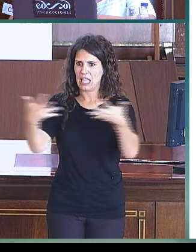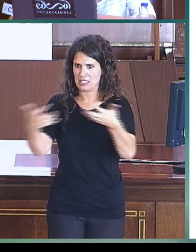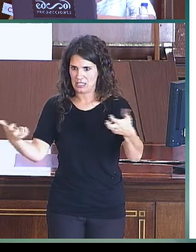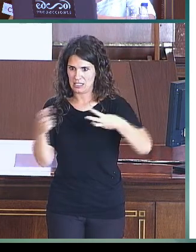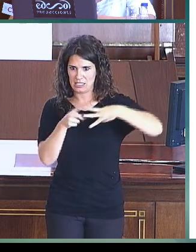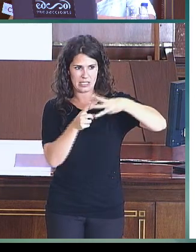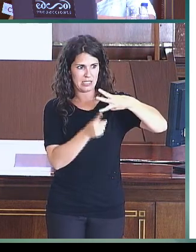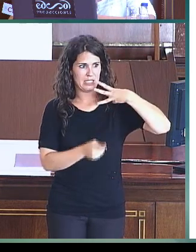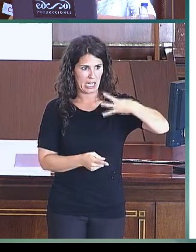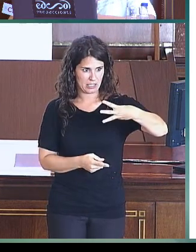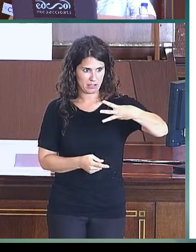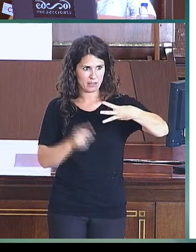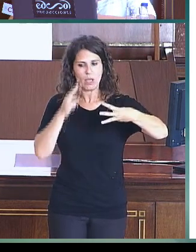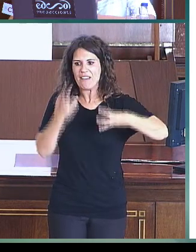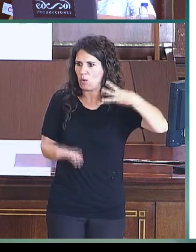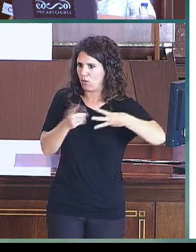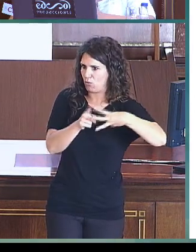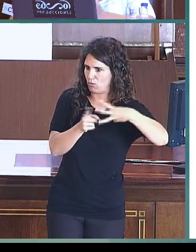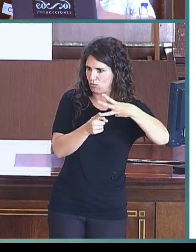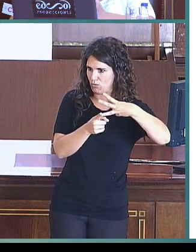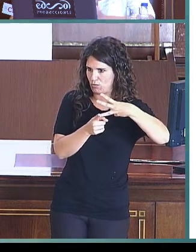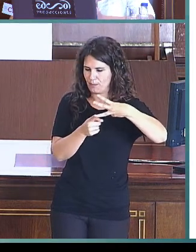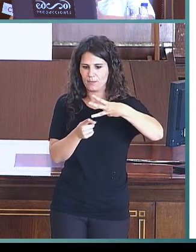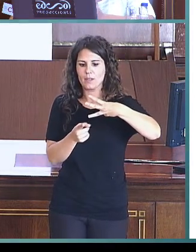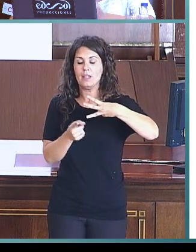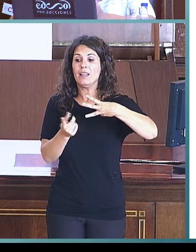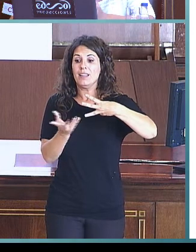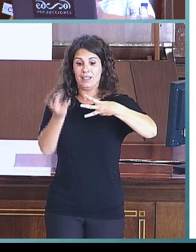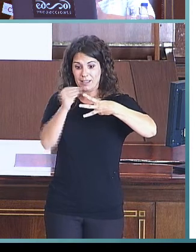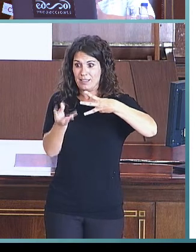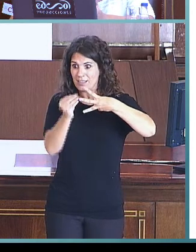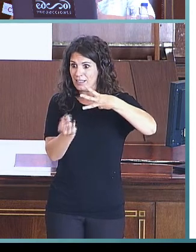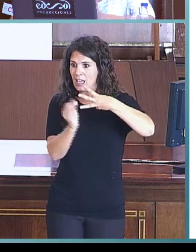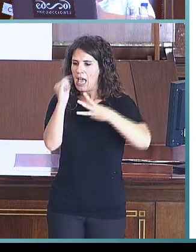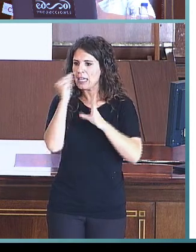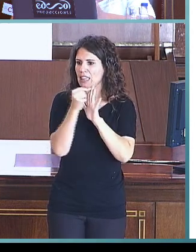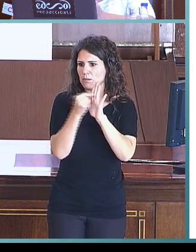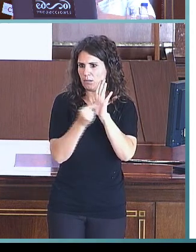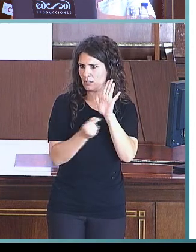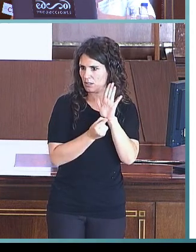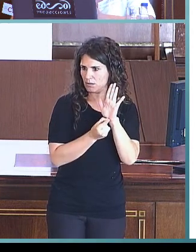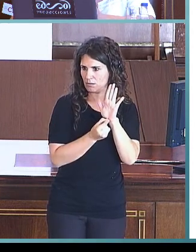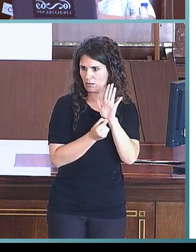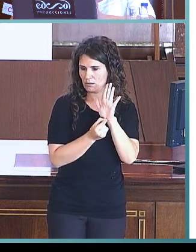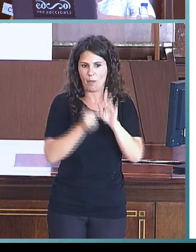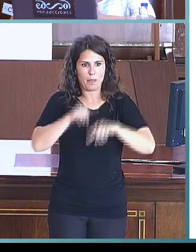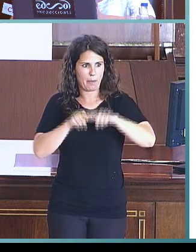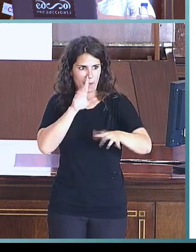un inventario compuesto por una serie de ítems que hacía referencia a cada una de estas